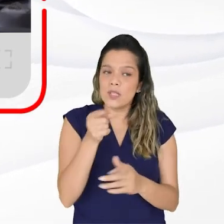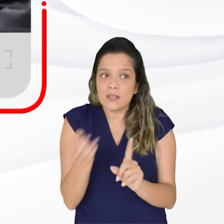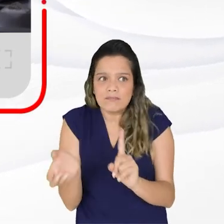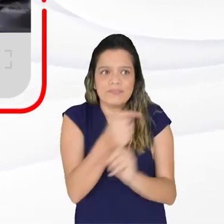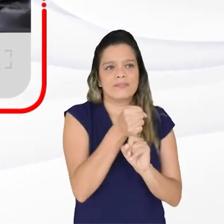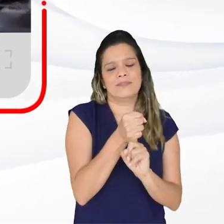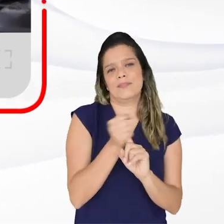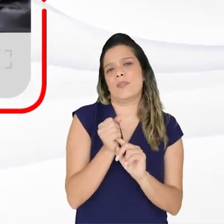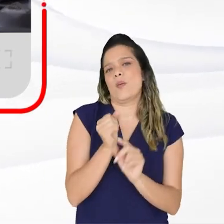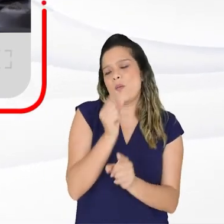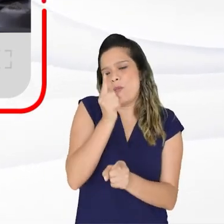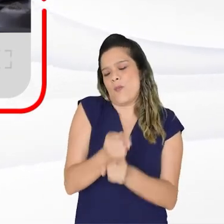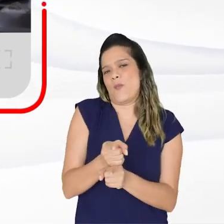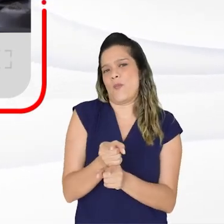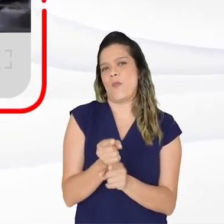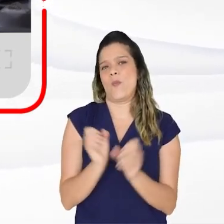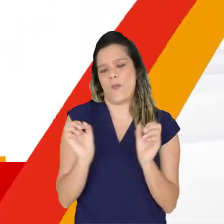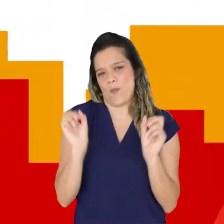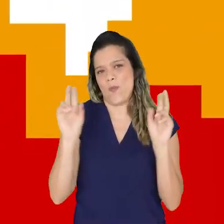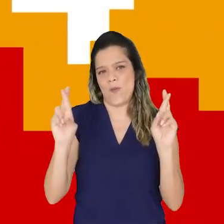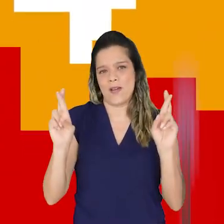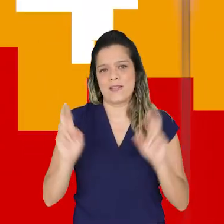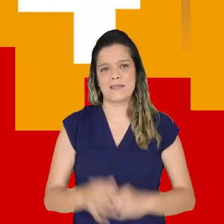encontrar. Así que siga aplicando.